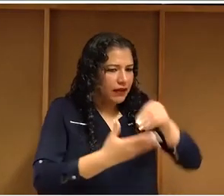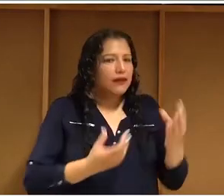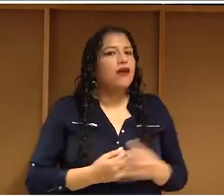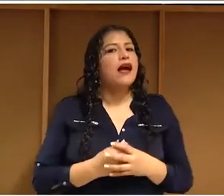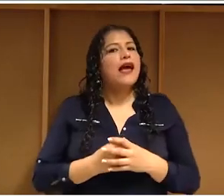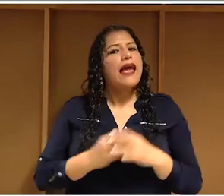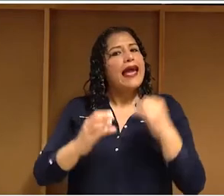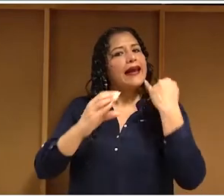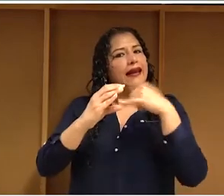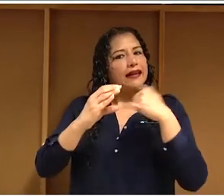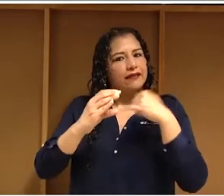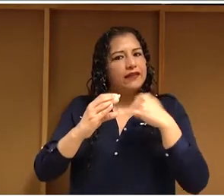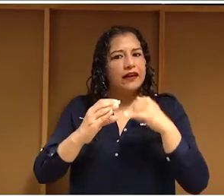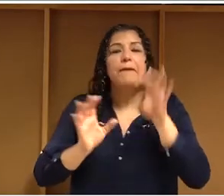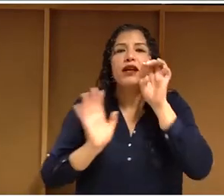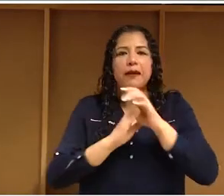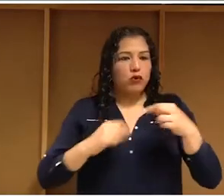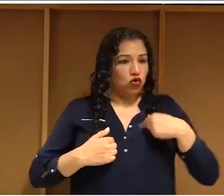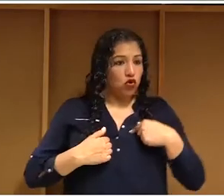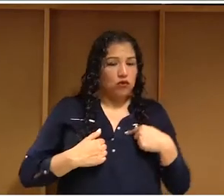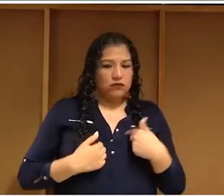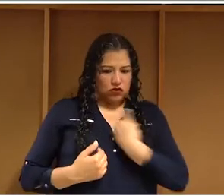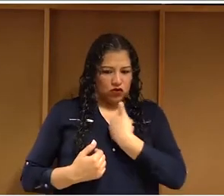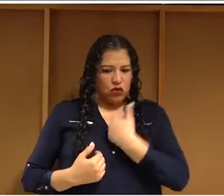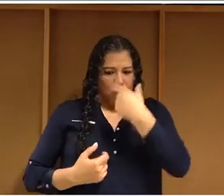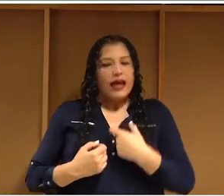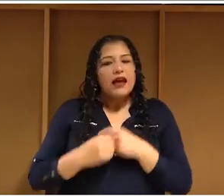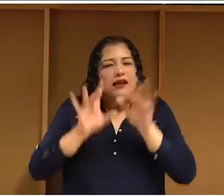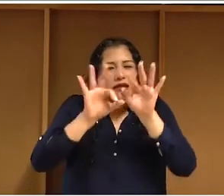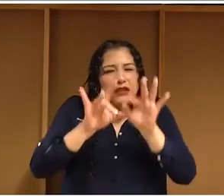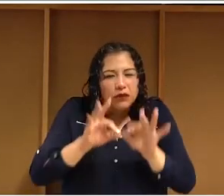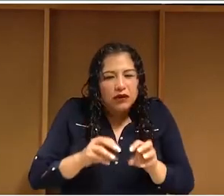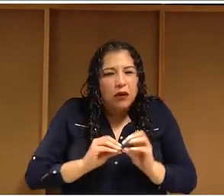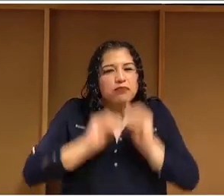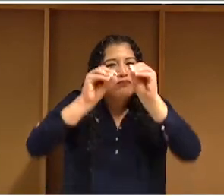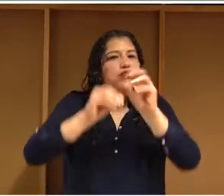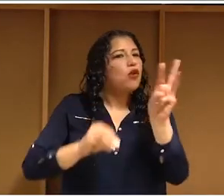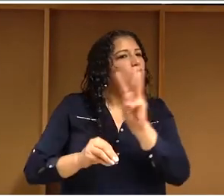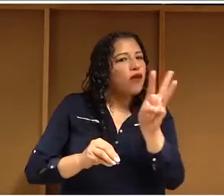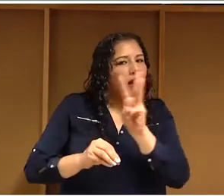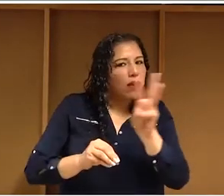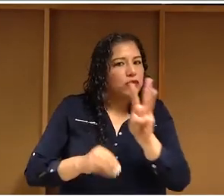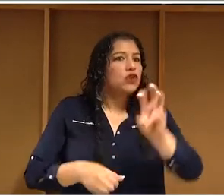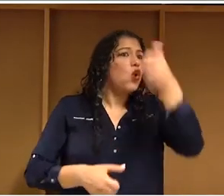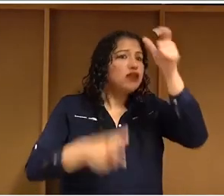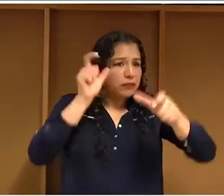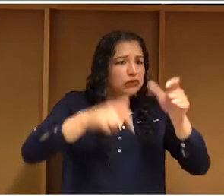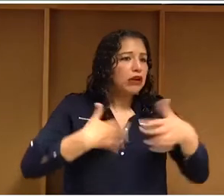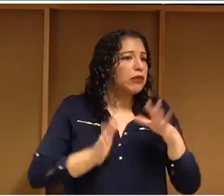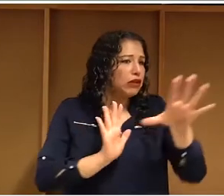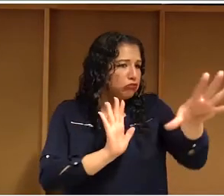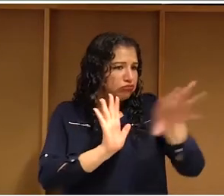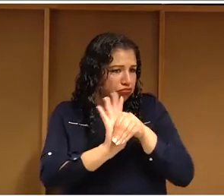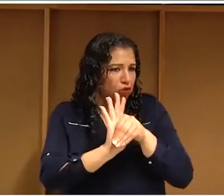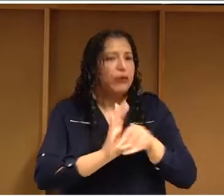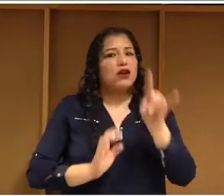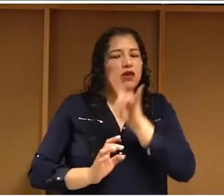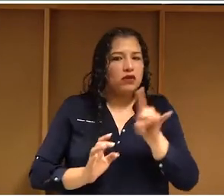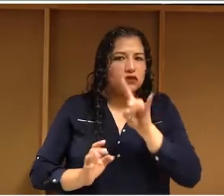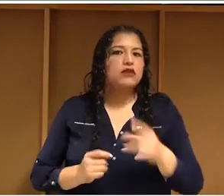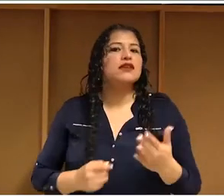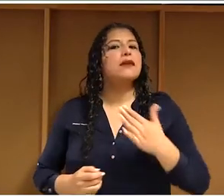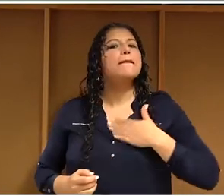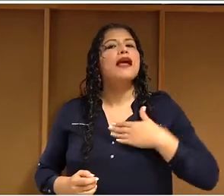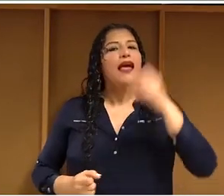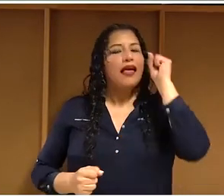esta práctica de subir estas cosas a internet para que otras personas las puedan bajar y eso es un derecho que tenemos nosotros como creadores de algo tenemos el derecho